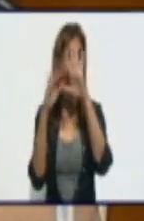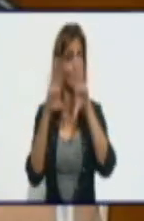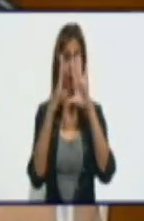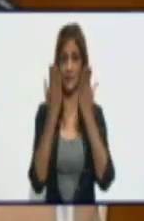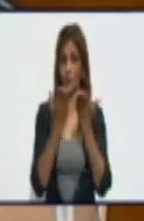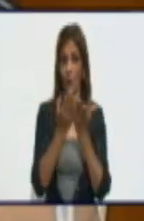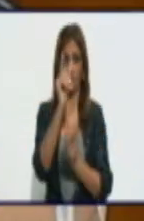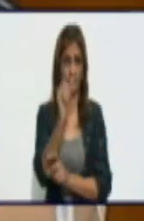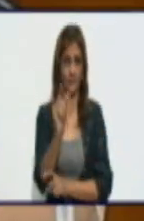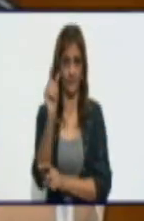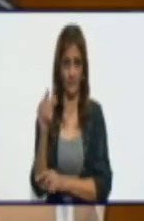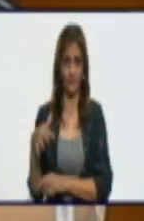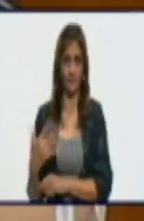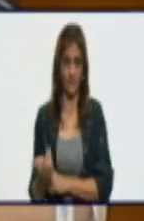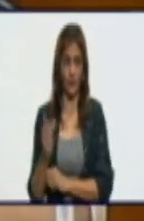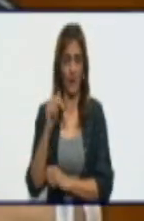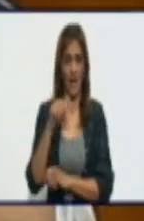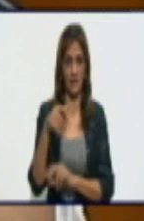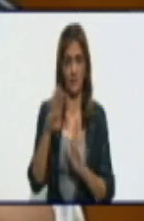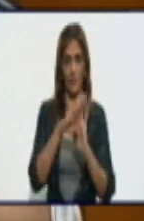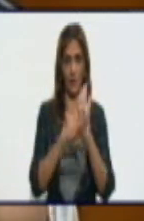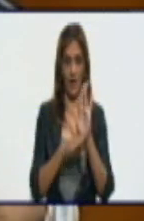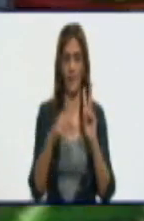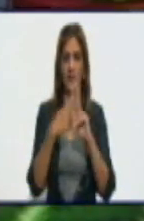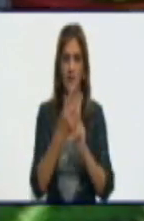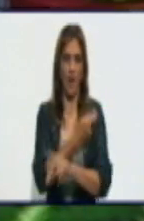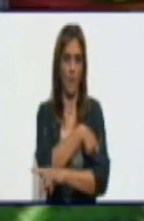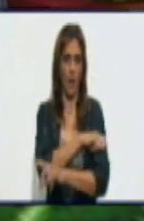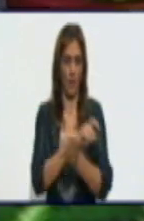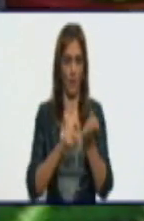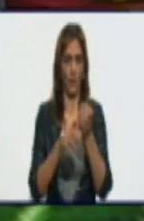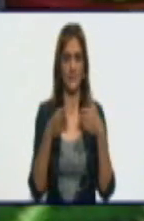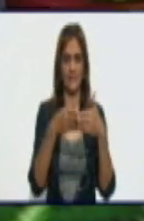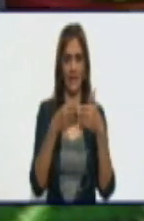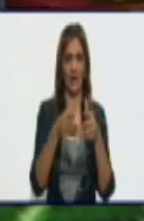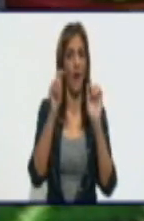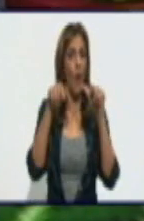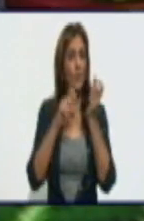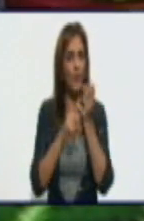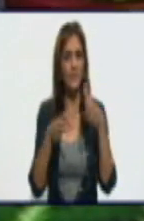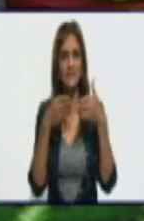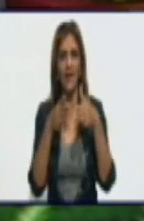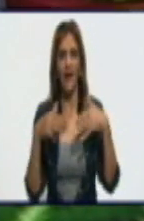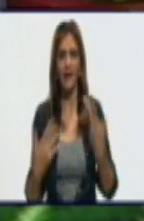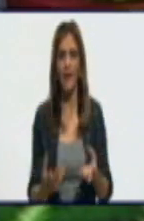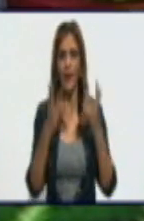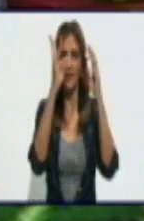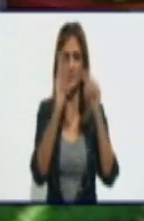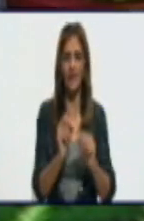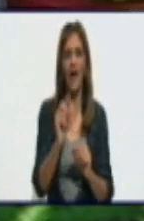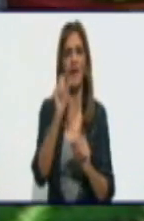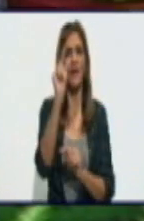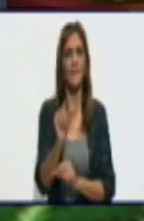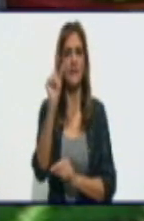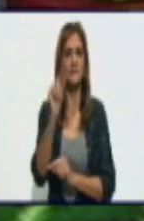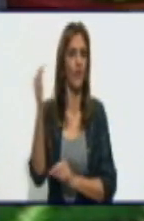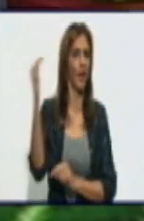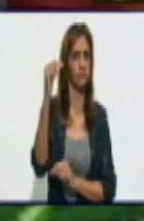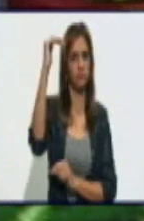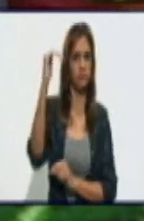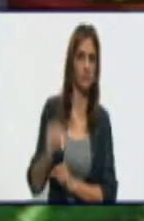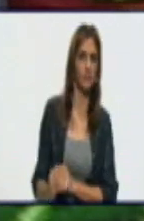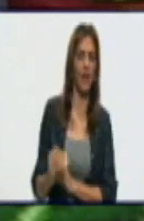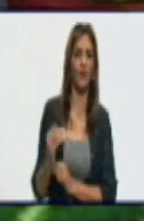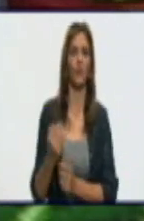estudio, para todo el pueblo de Granma. Bueno, hoy la provincia reportó una de las cifras más bajas en los últimos días de pacientes positivos a COVID